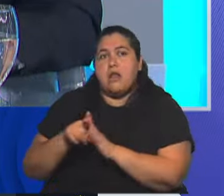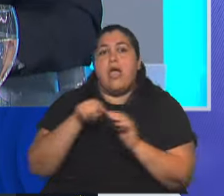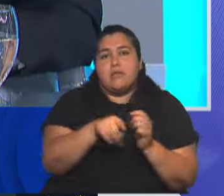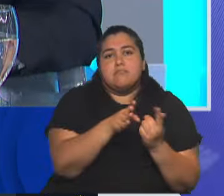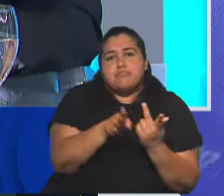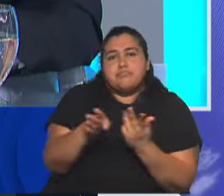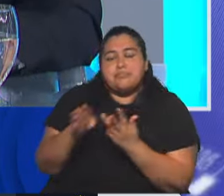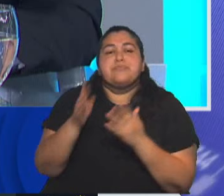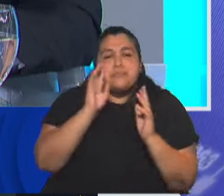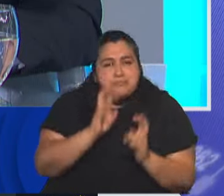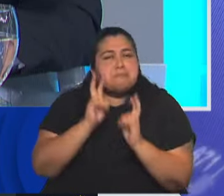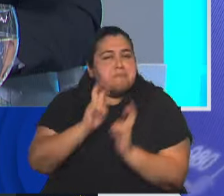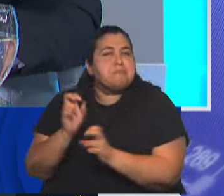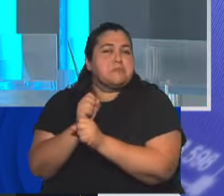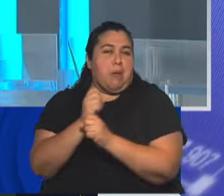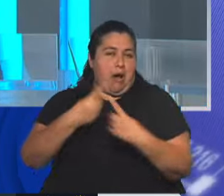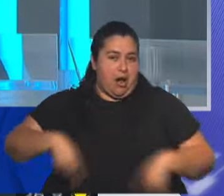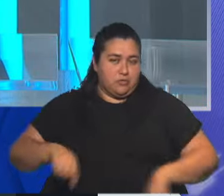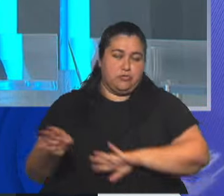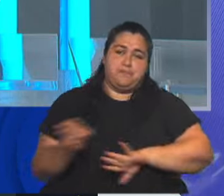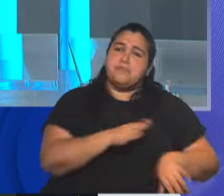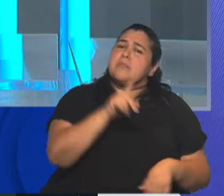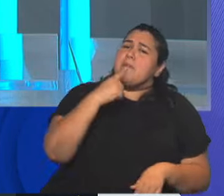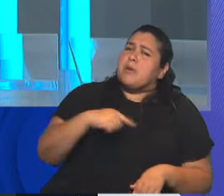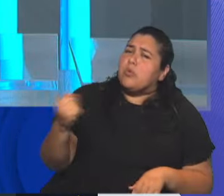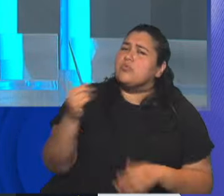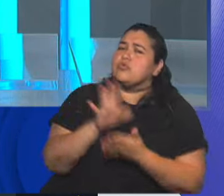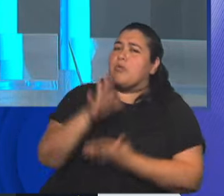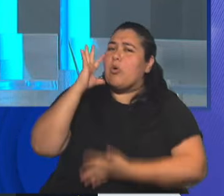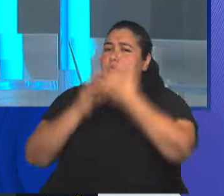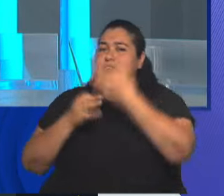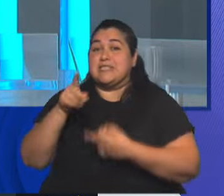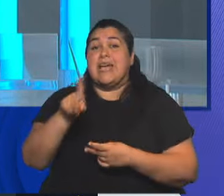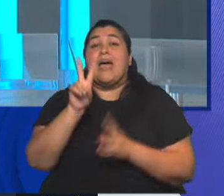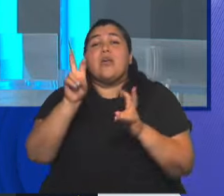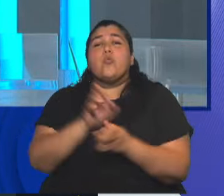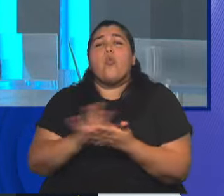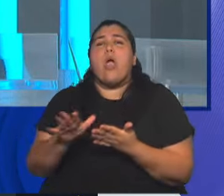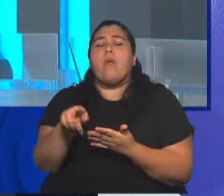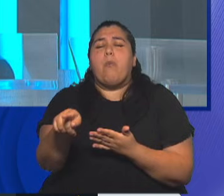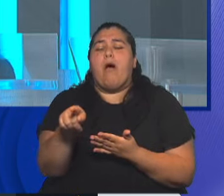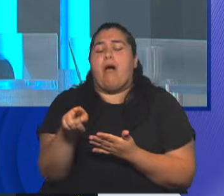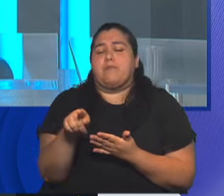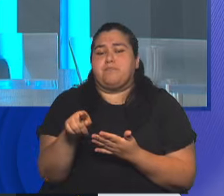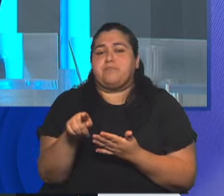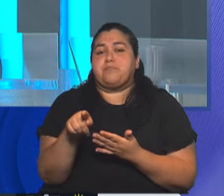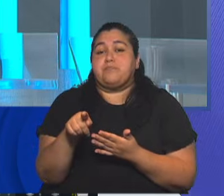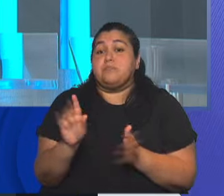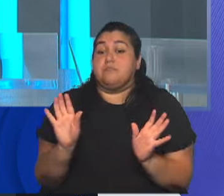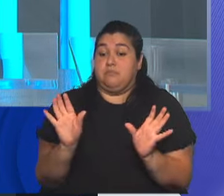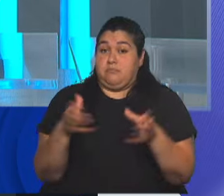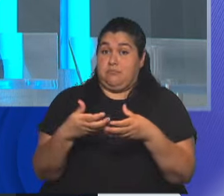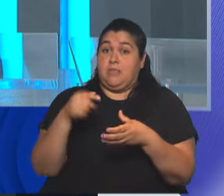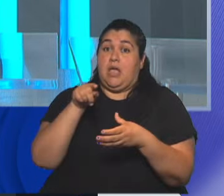Ministro, en los últimos días, bueno, una de las novedades más resonantes en materia judicial tiene que ver con la nueva composición, lo que sería o lo que va a ser la nueva